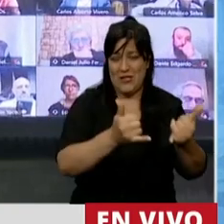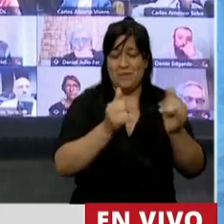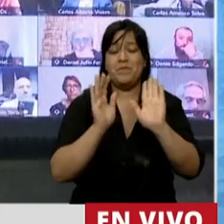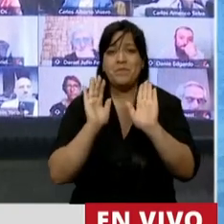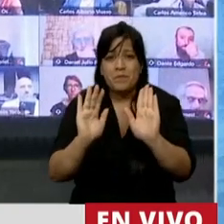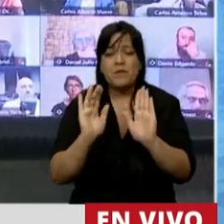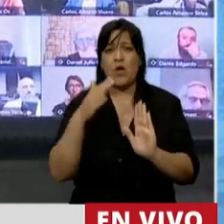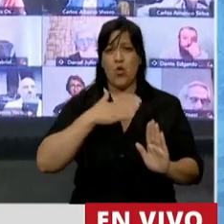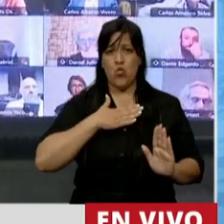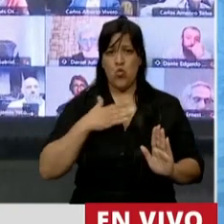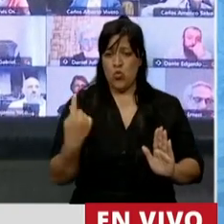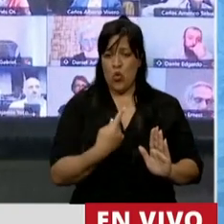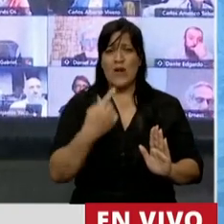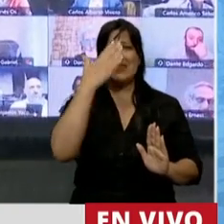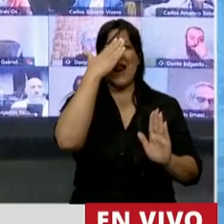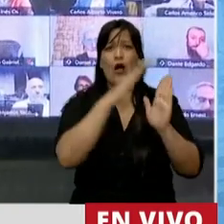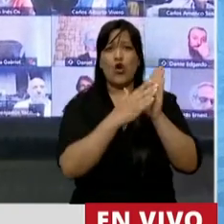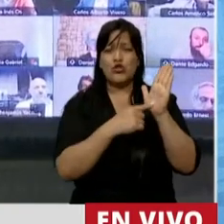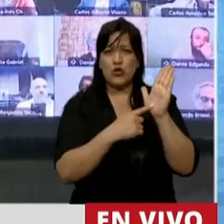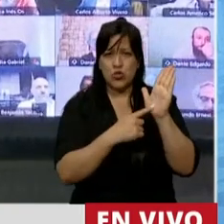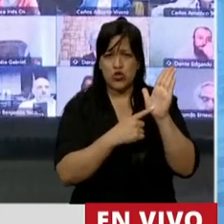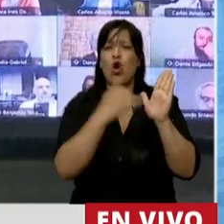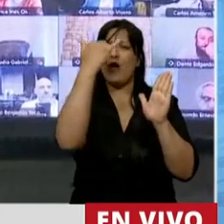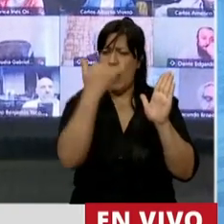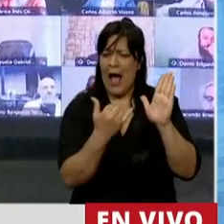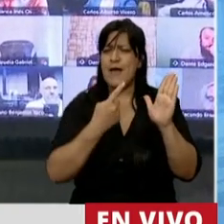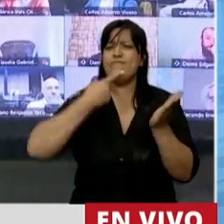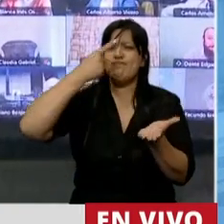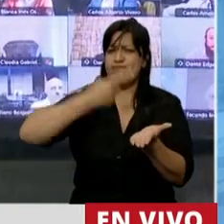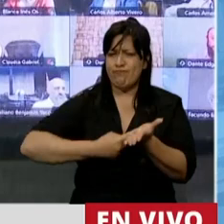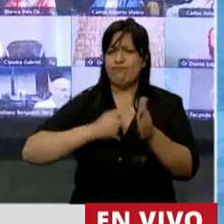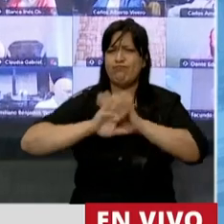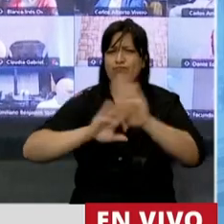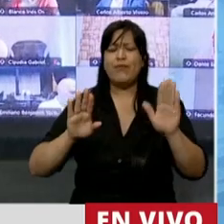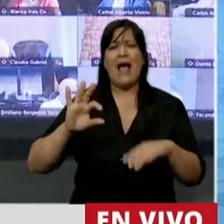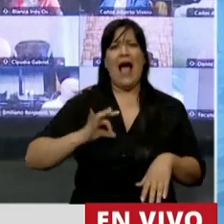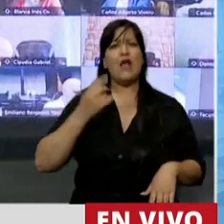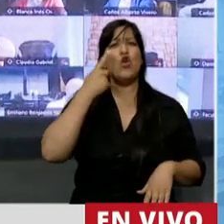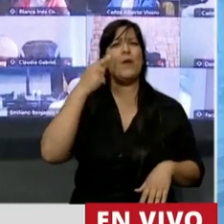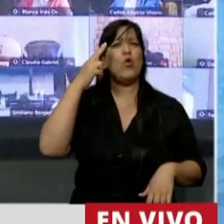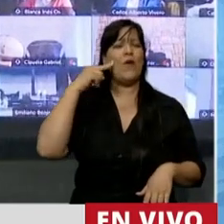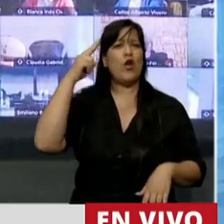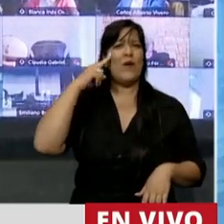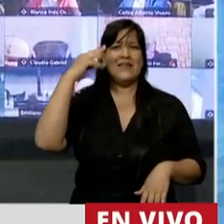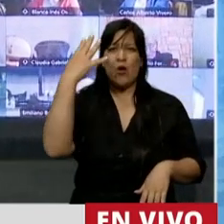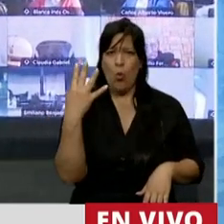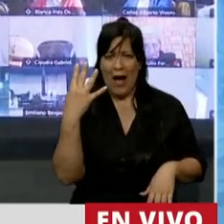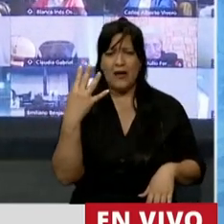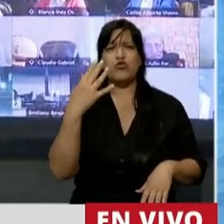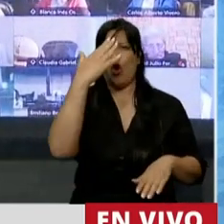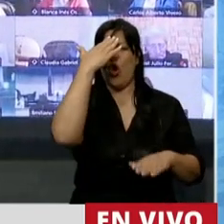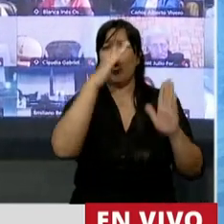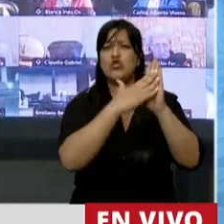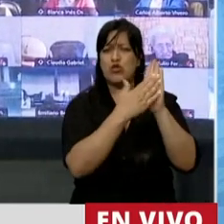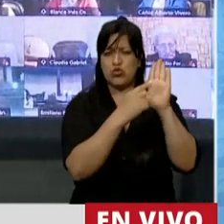nuestra constitución lo tenemos determinado desde el año 94, la manda constitucional es muy